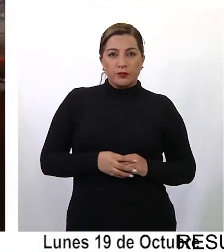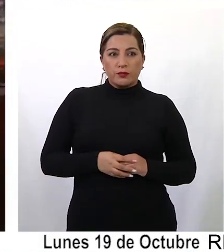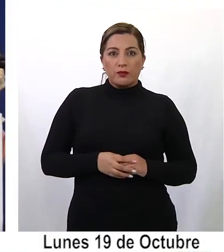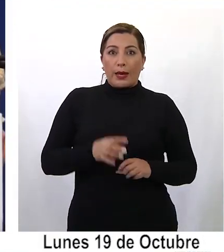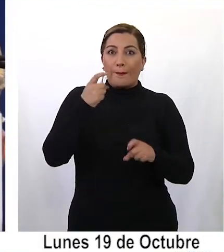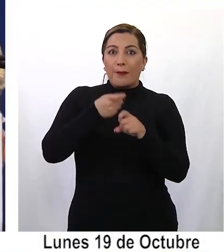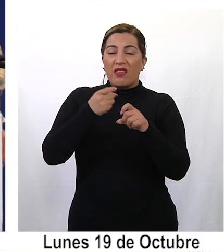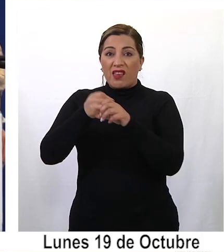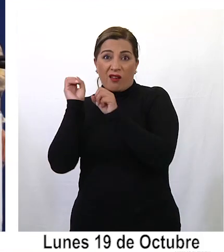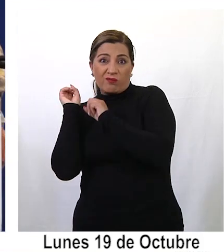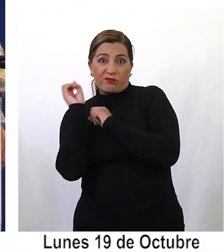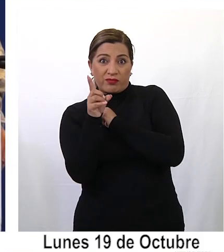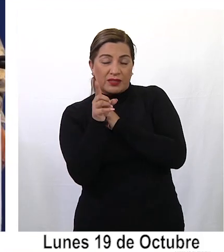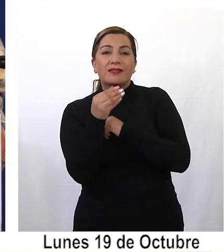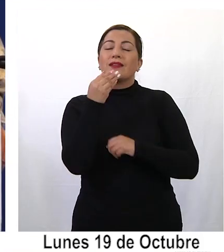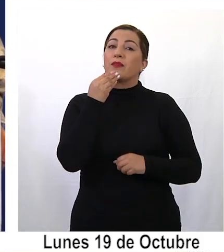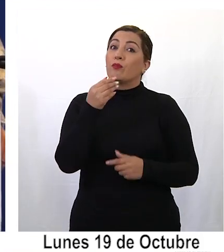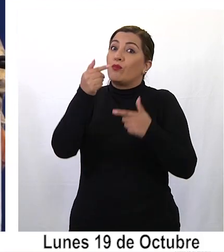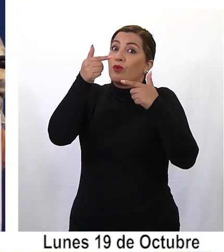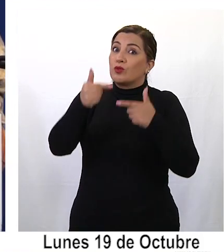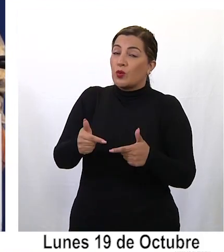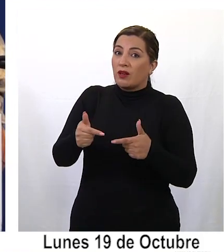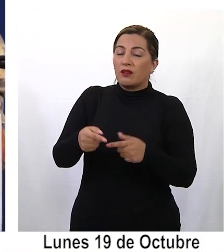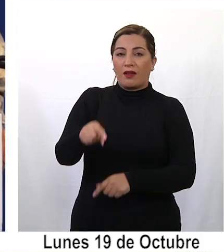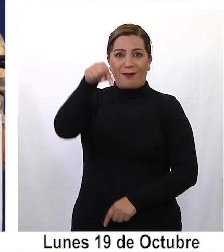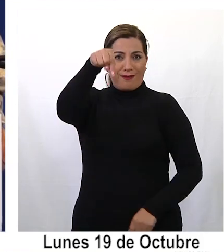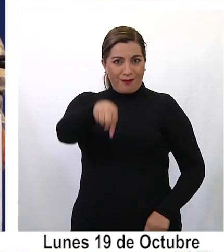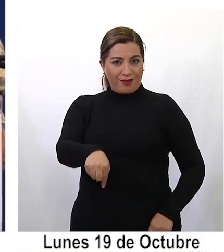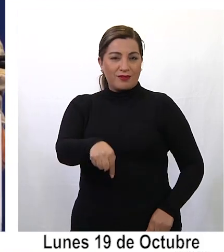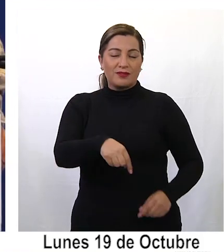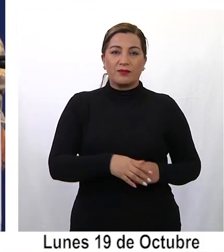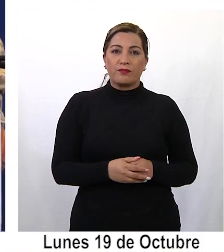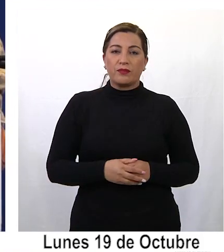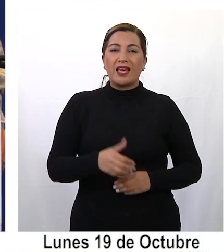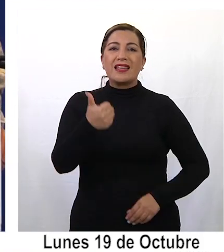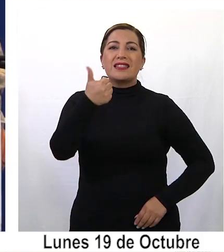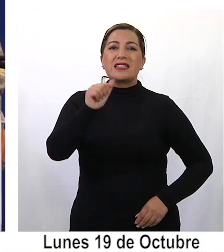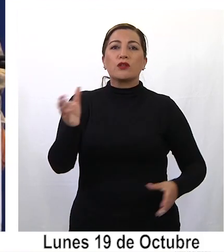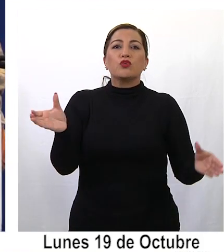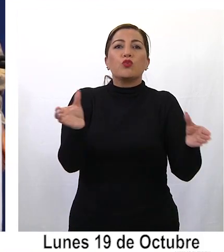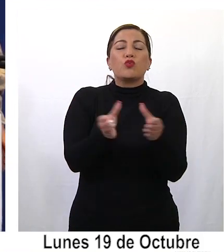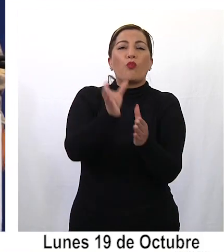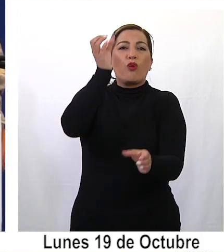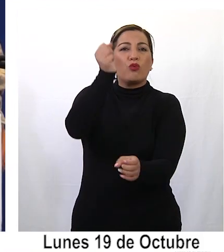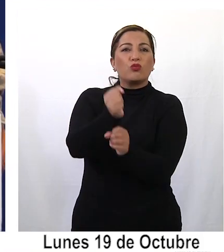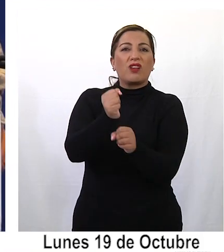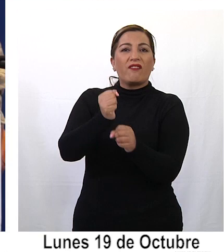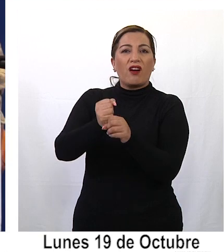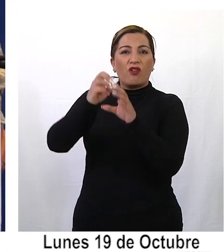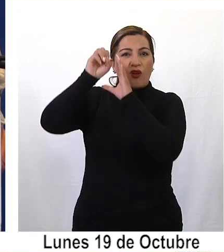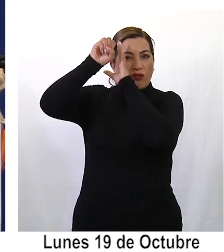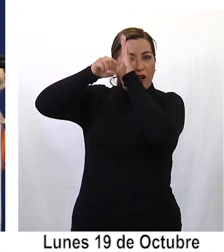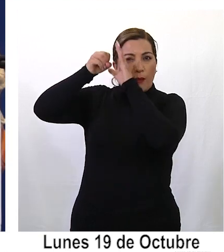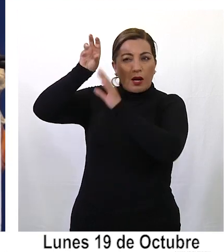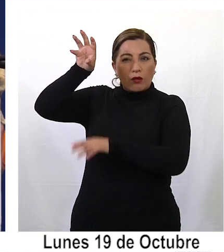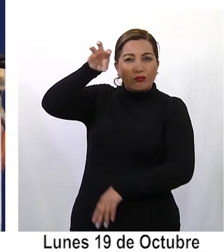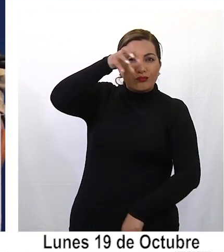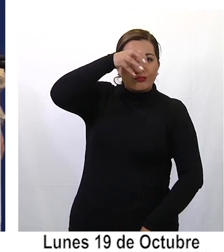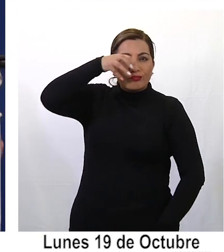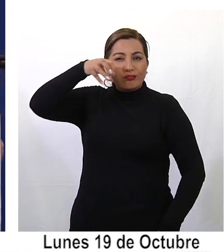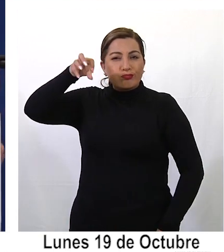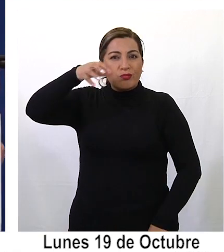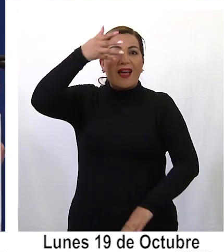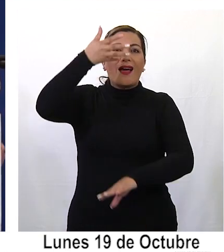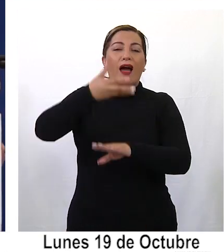de las pederadas, y afortunadamente el día de hoy, la sexta división, producto de un trabajo de cámara, de identificación, va a